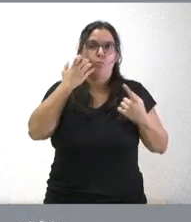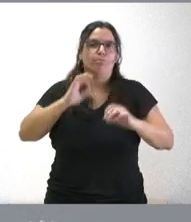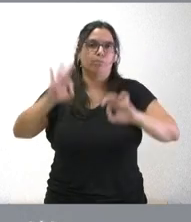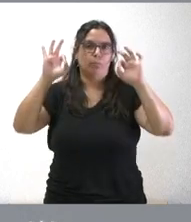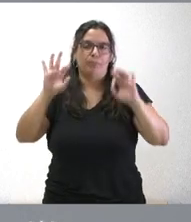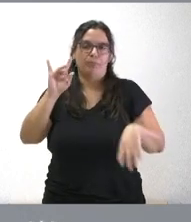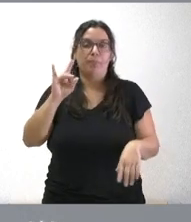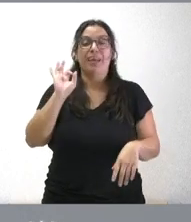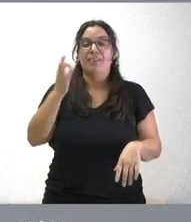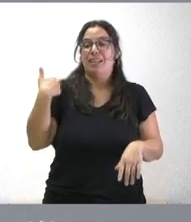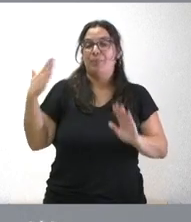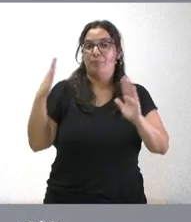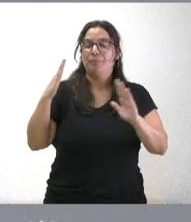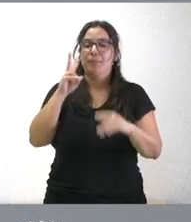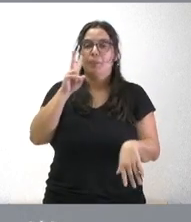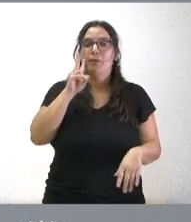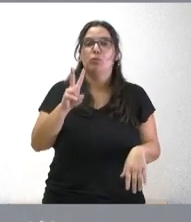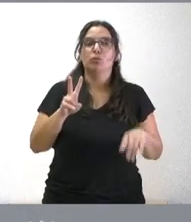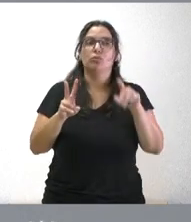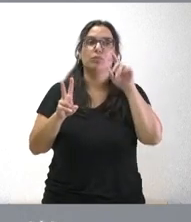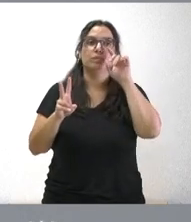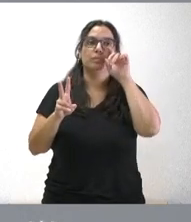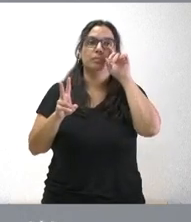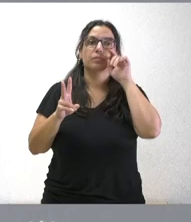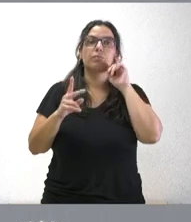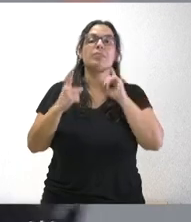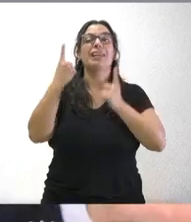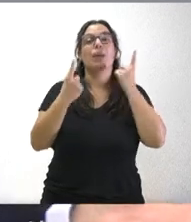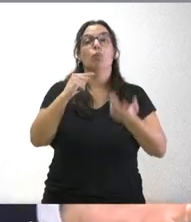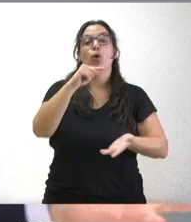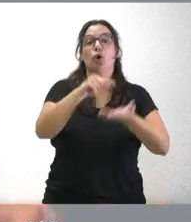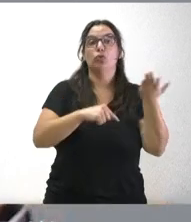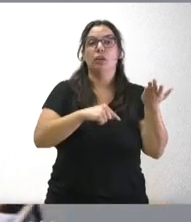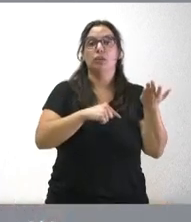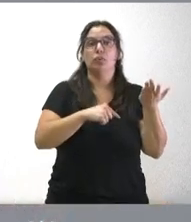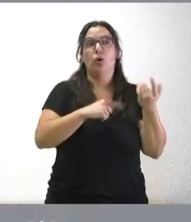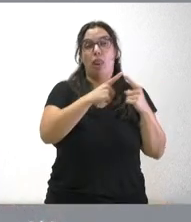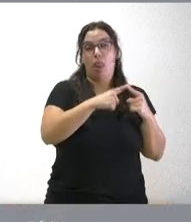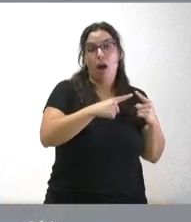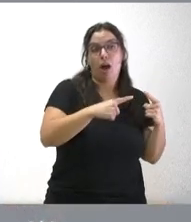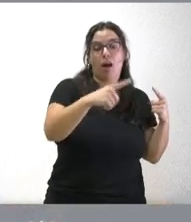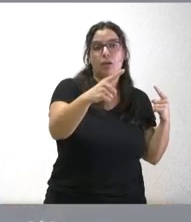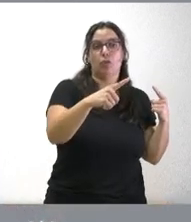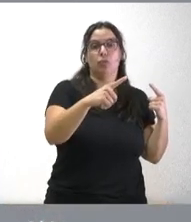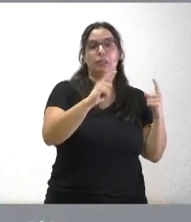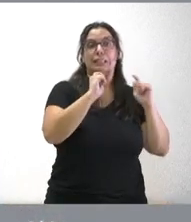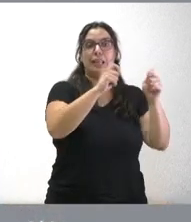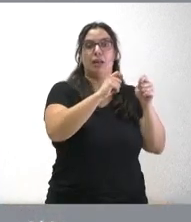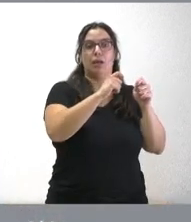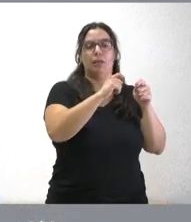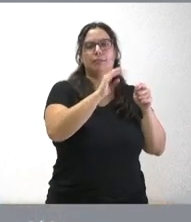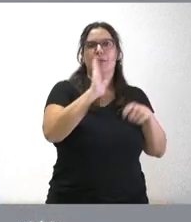es verdad que en los últimos tiempos hemos visto como algunos contratos que tenían vigencia relativamente larga en el tiempo pues se han visto